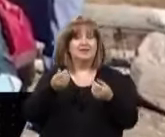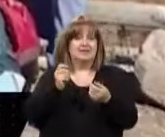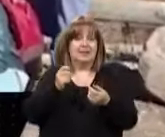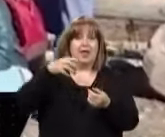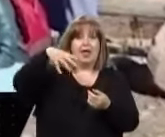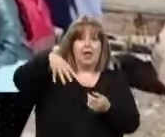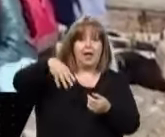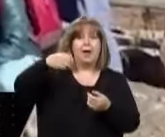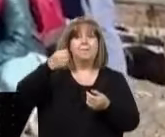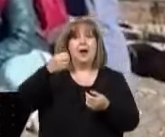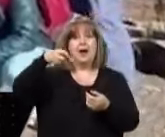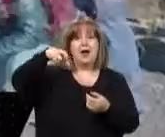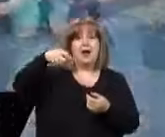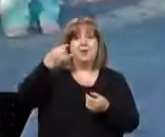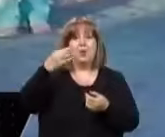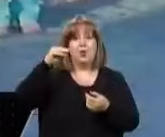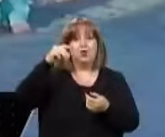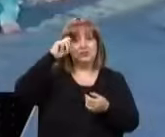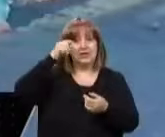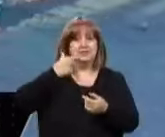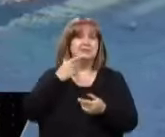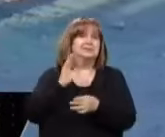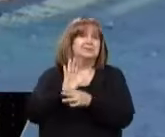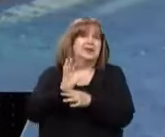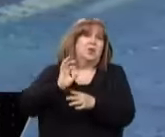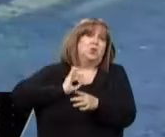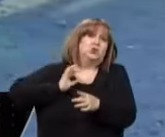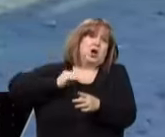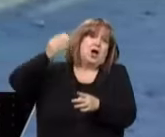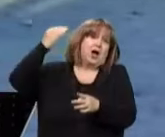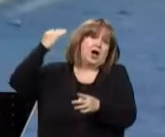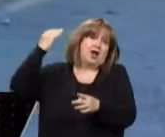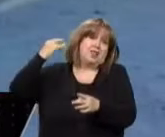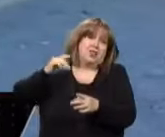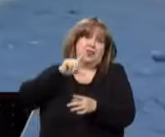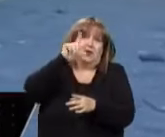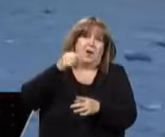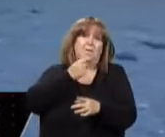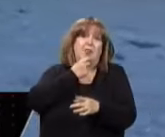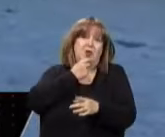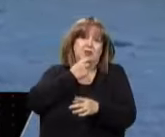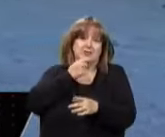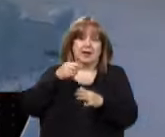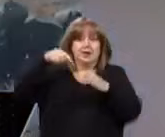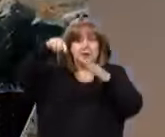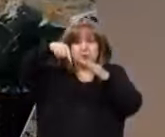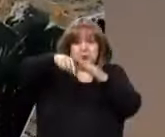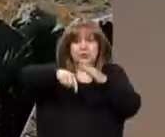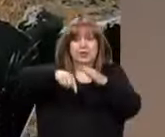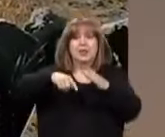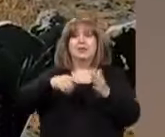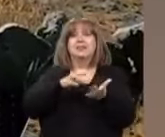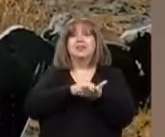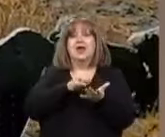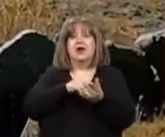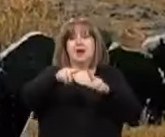Nacional de Asuntos Indígenas como quienes habitaron estas tierras, sobre todo el sur de Mendoza y por lo tanto las merecen, al